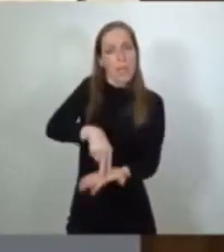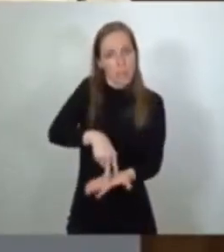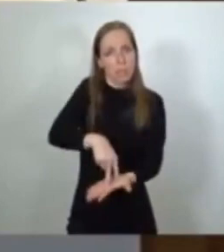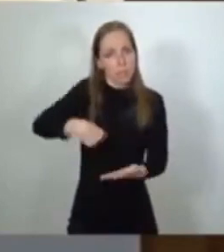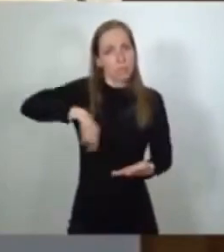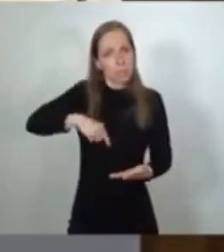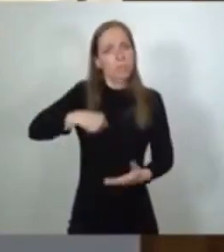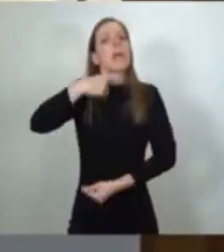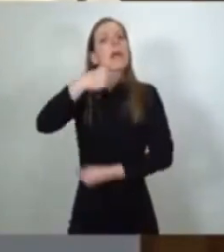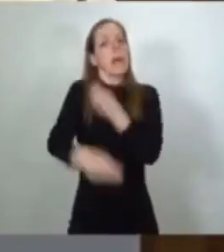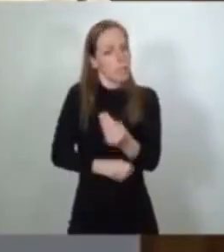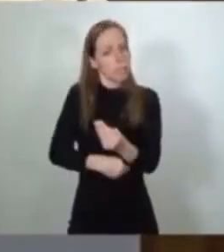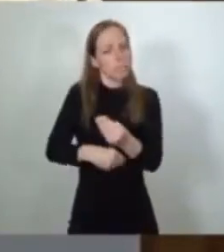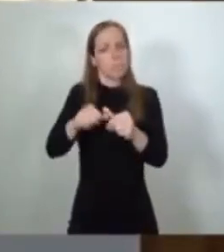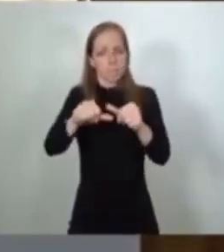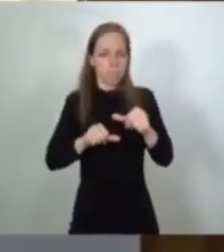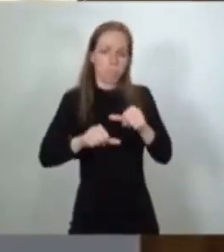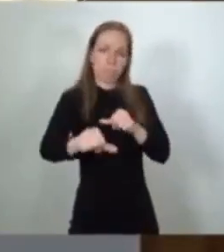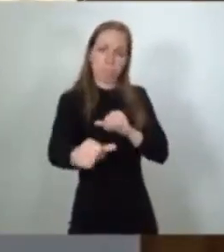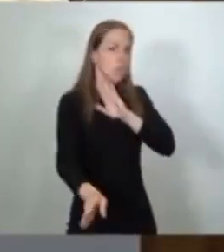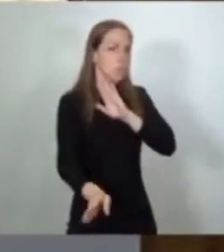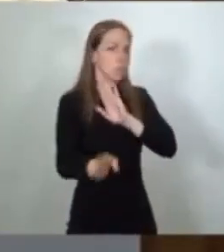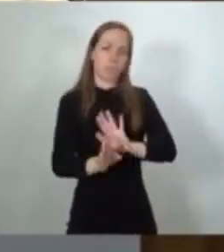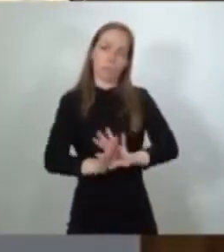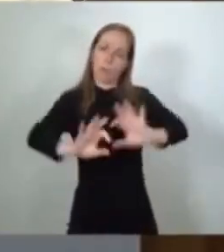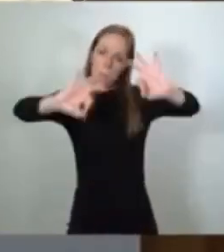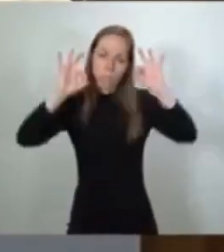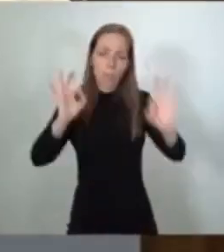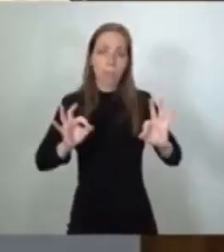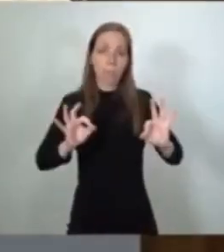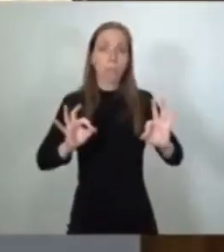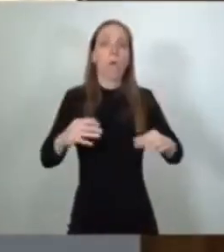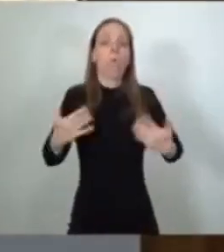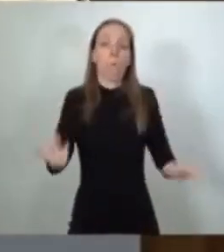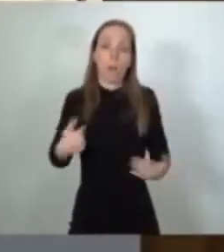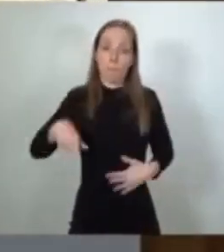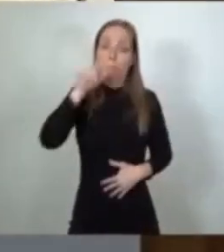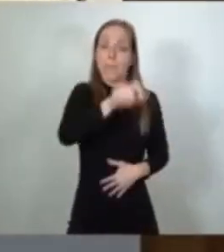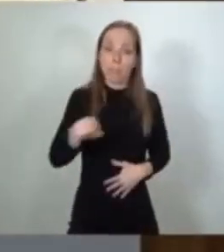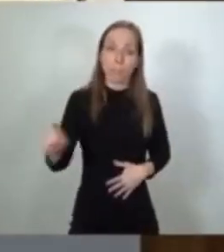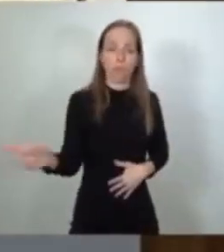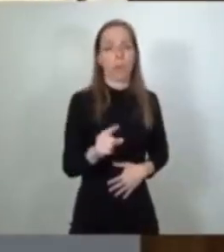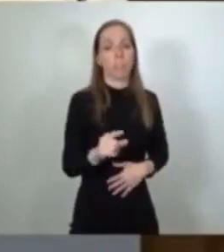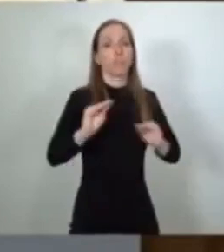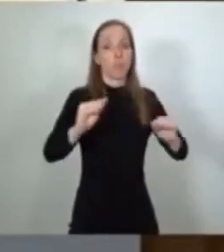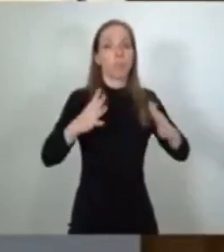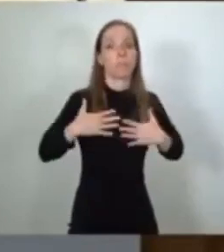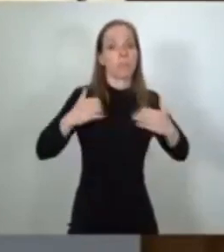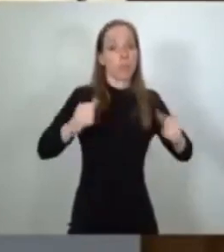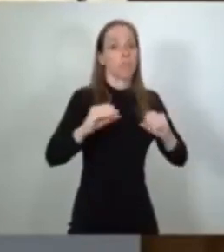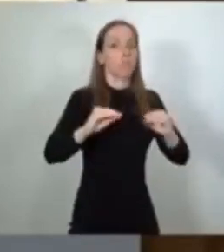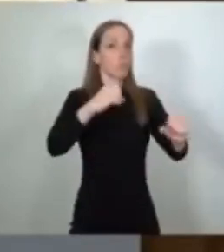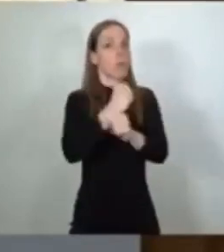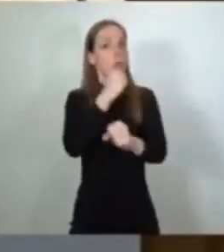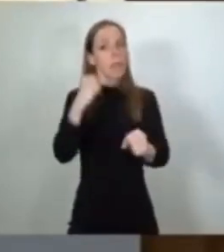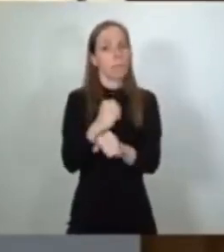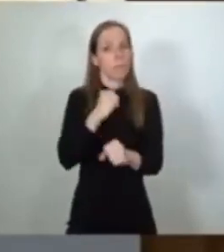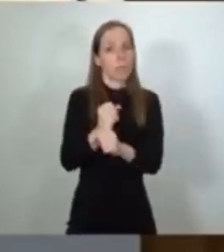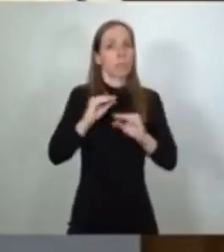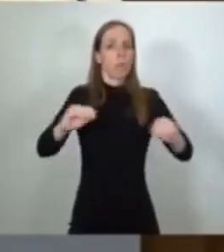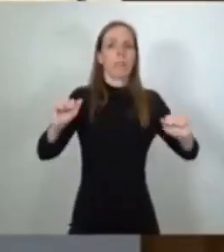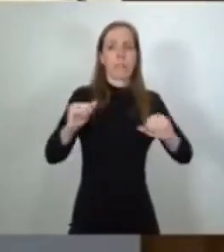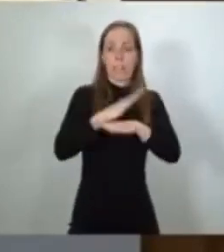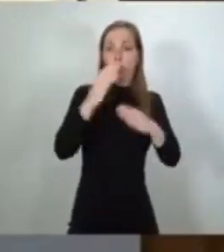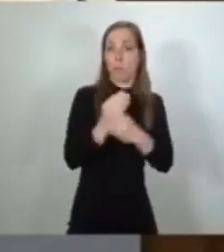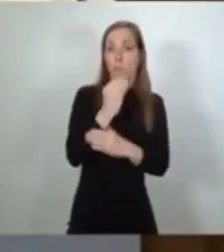hicimos y lo seguiremos haciendo. Seguiremos protegiendo a las personas, la salud, los empleos, el tejido